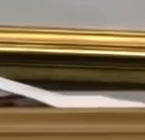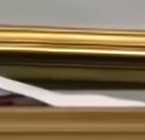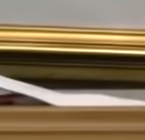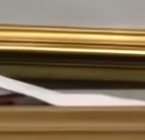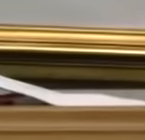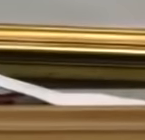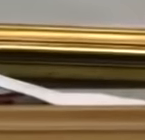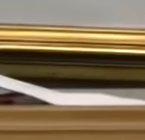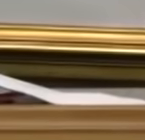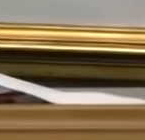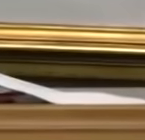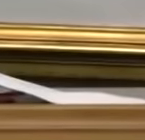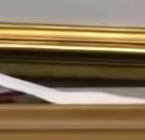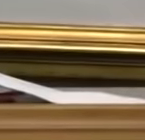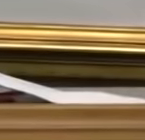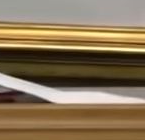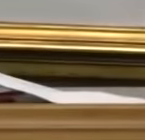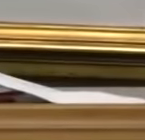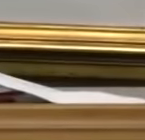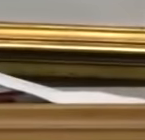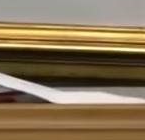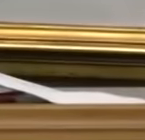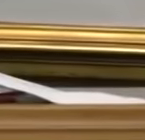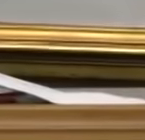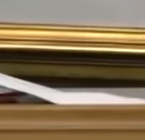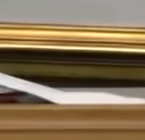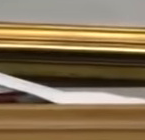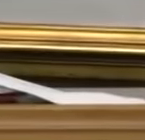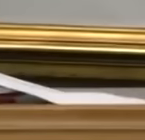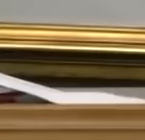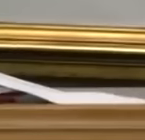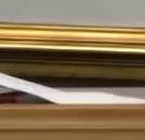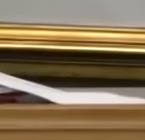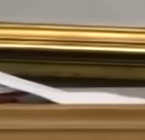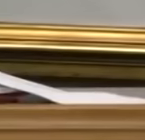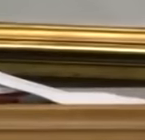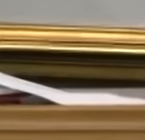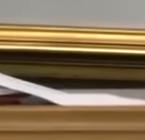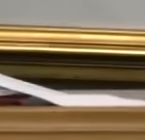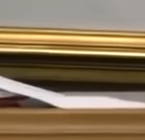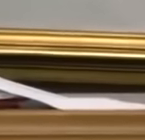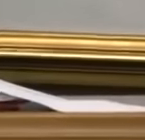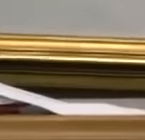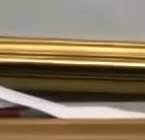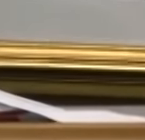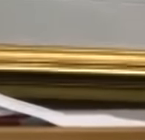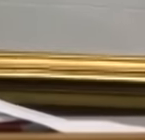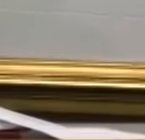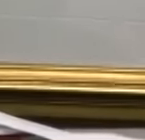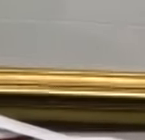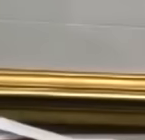haber sancionado nuestra ley número 83 en el ejercicio de este parlamento